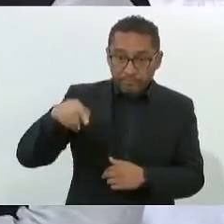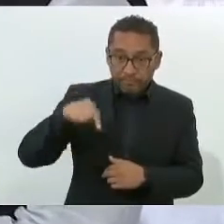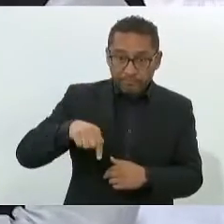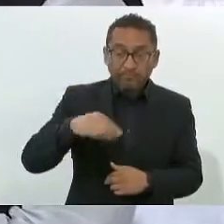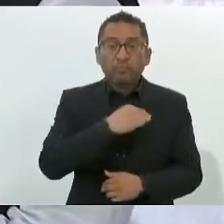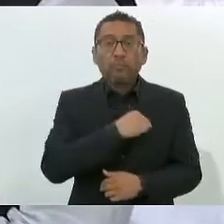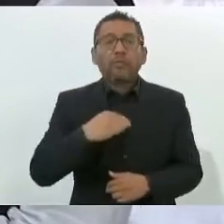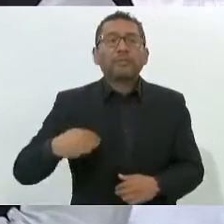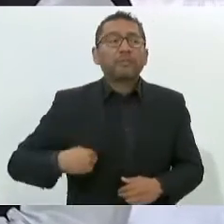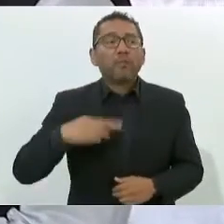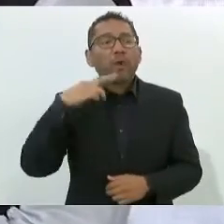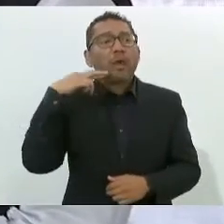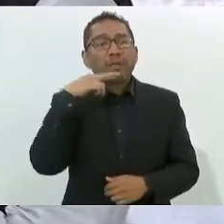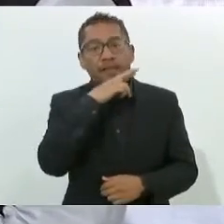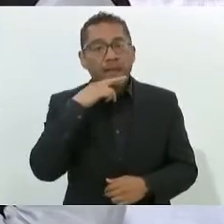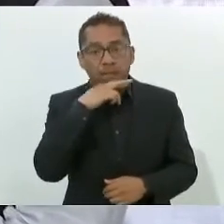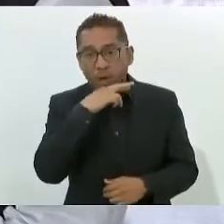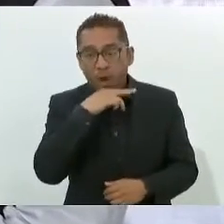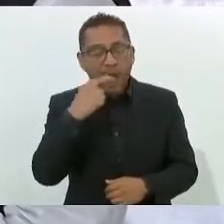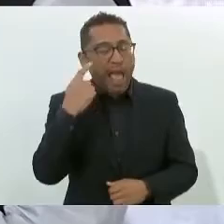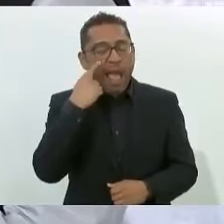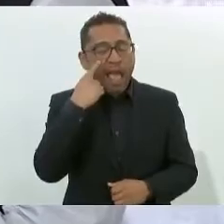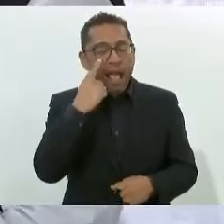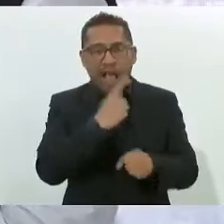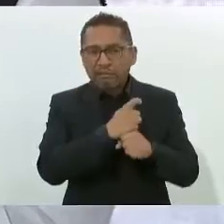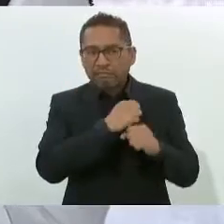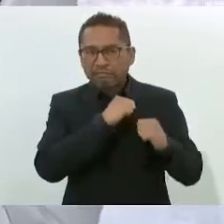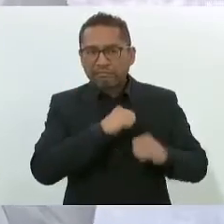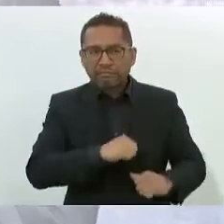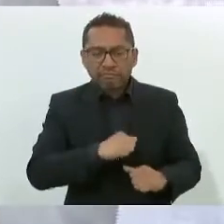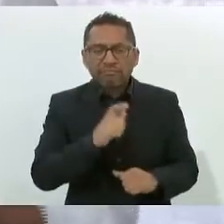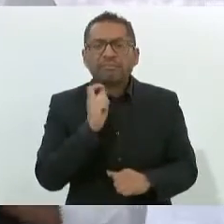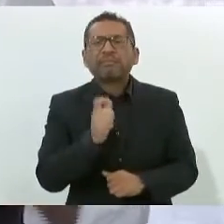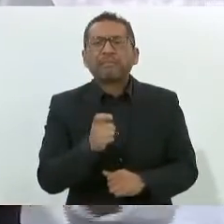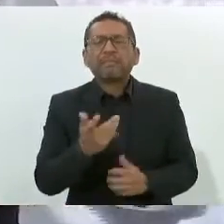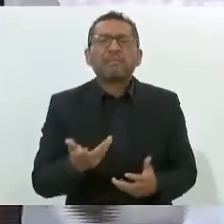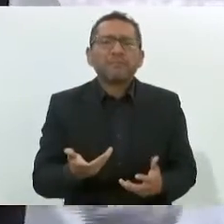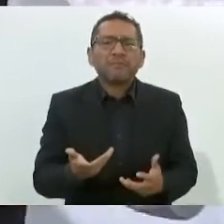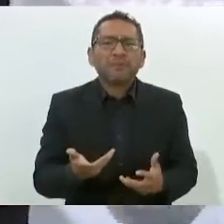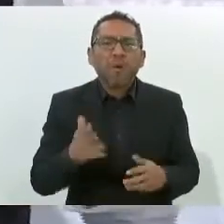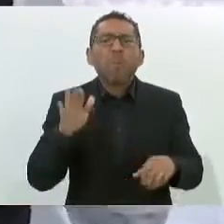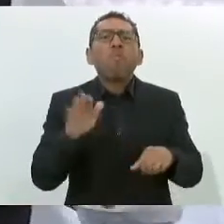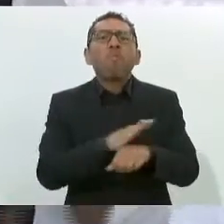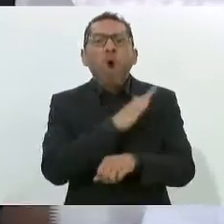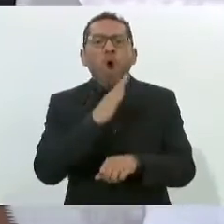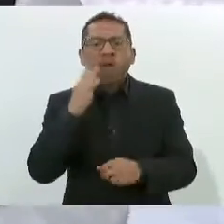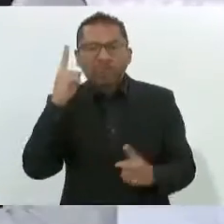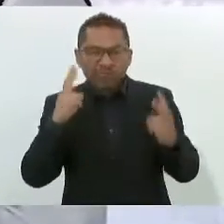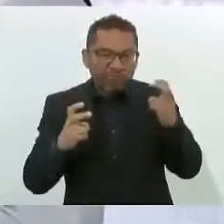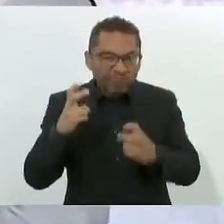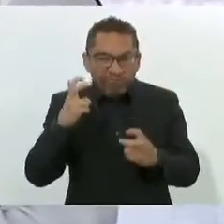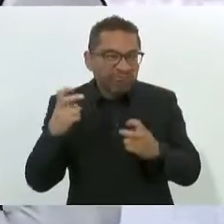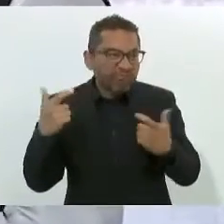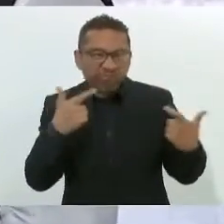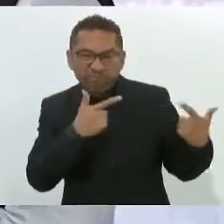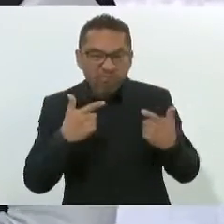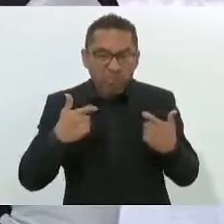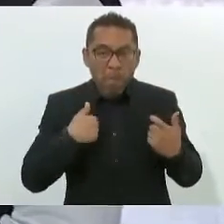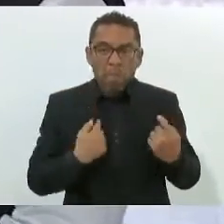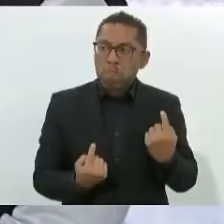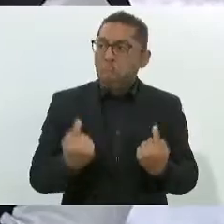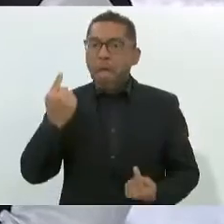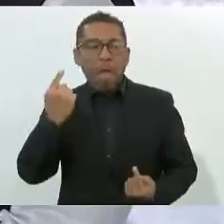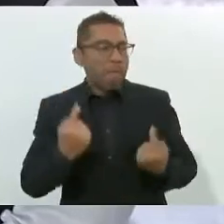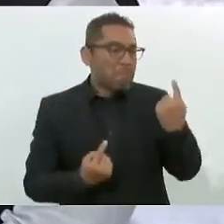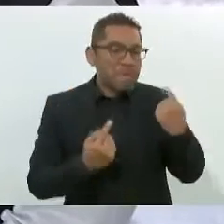municipio de Zamora principalmente, producto de una disputa territorial por la